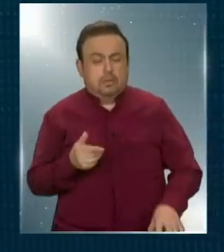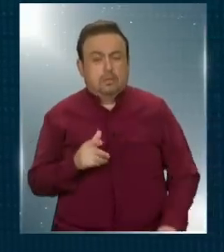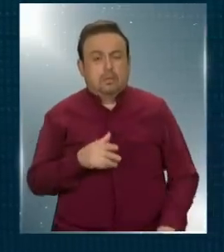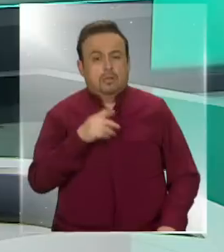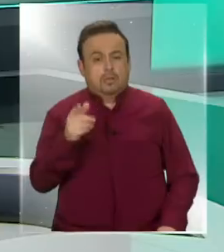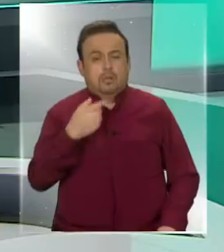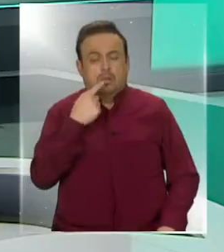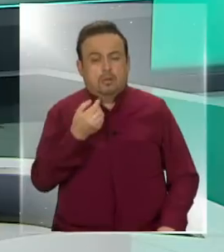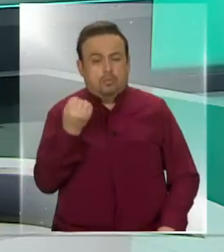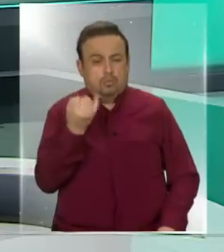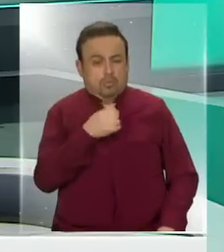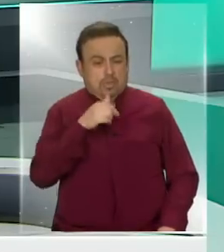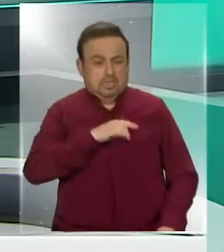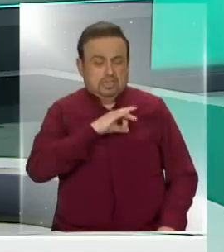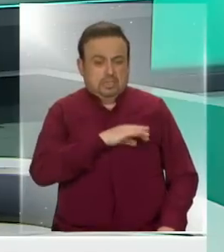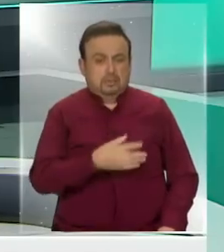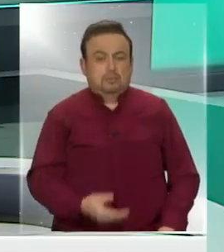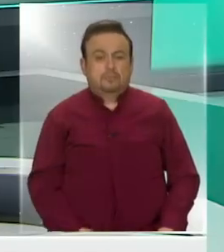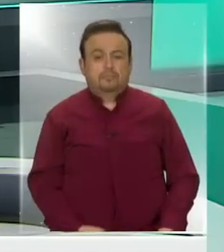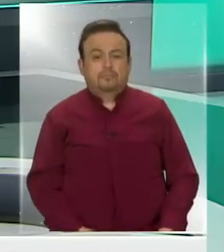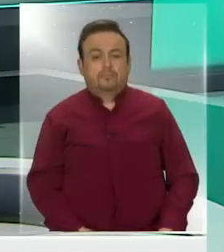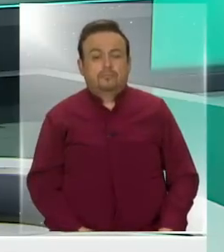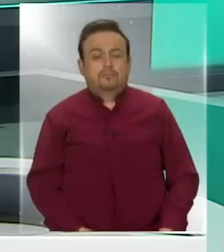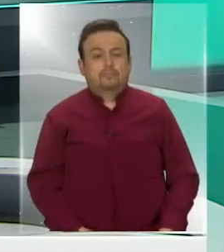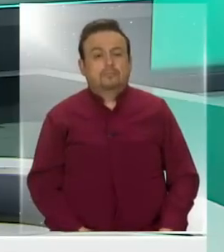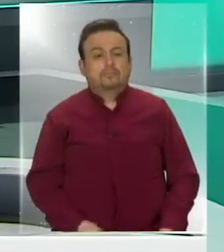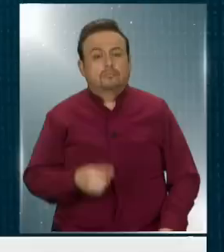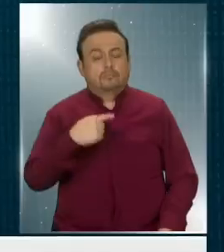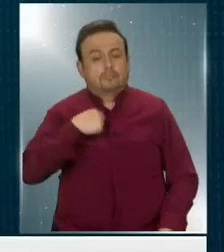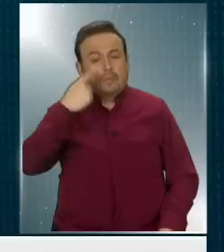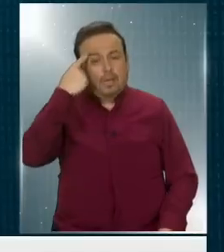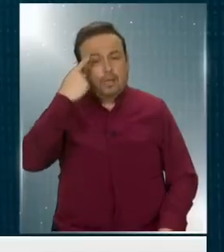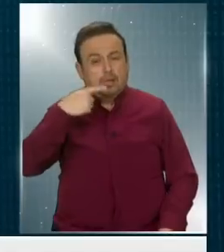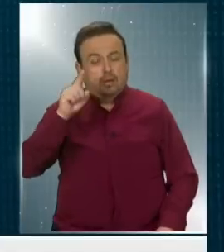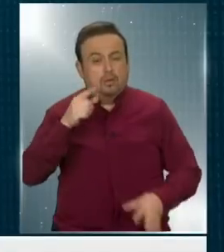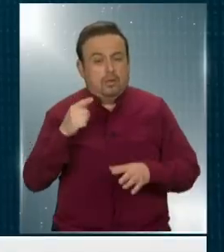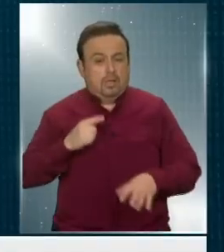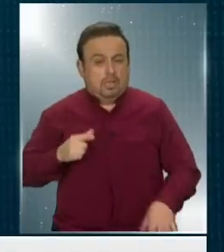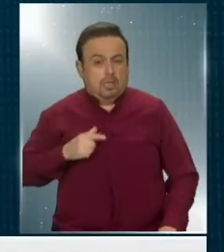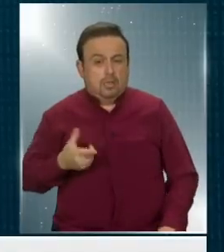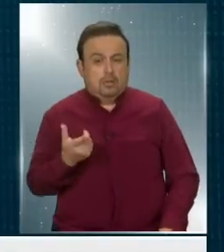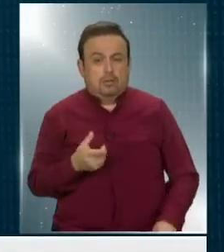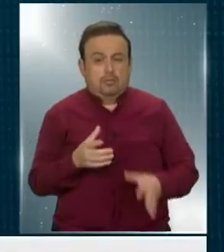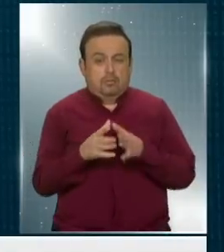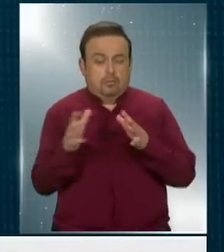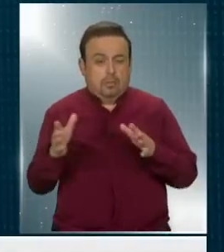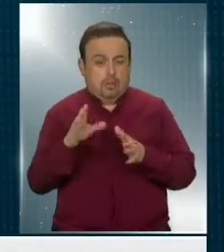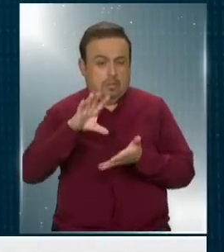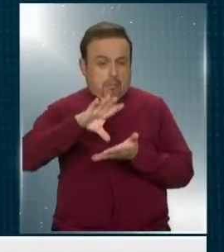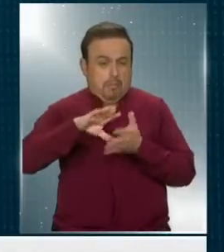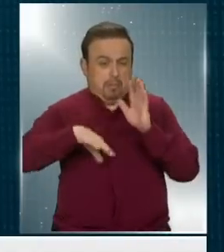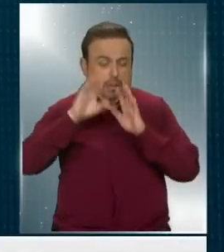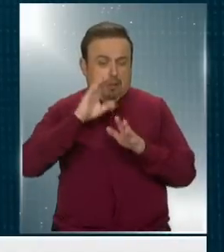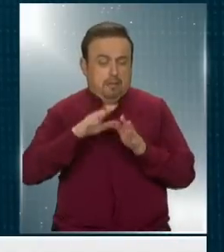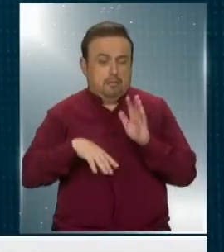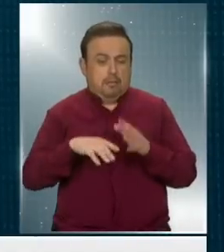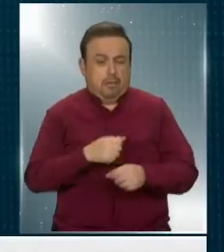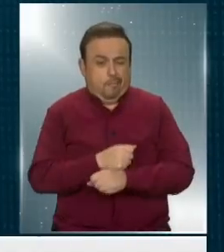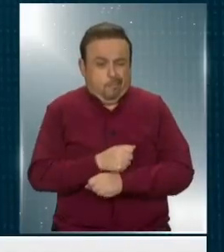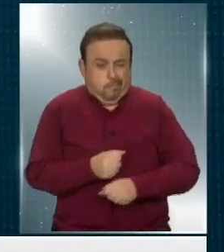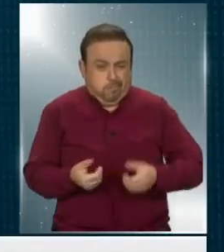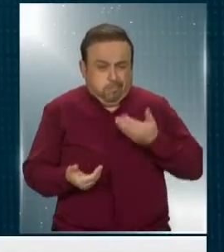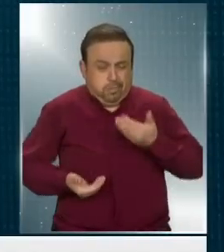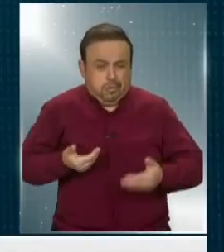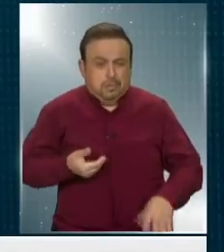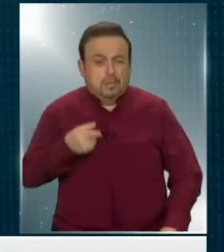cuáles son las cifras aquí en Chile, ¿no? Sí. Pero estoy pensando, por ejemplo, en Estados Unidos, que ha sido uno de los países o el país más afectado